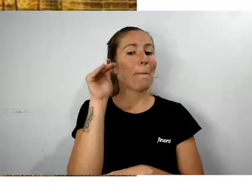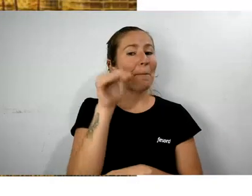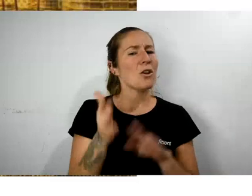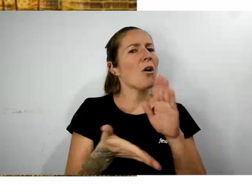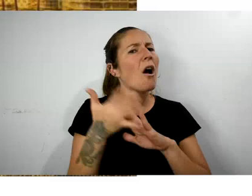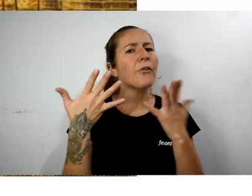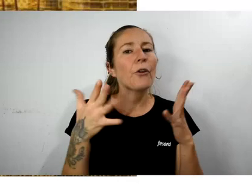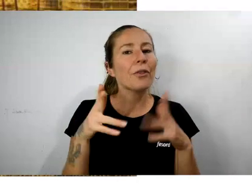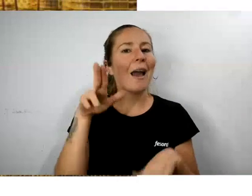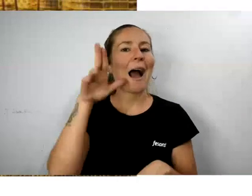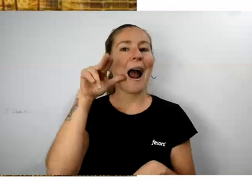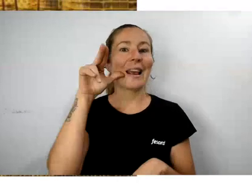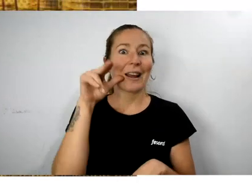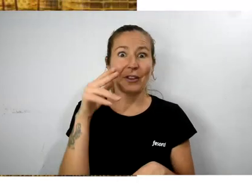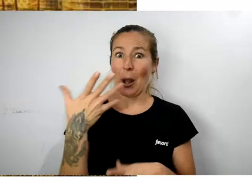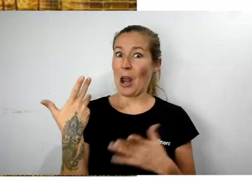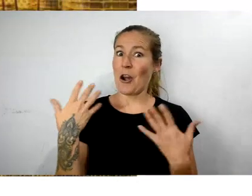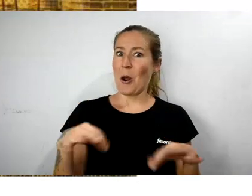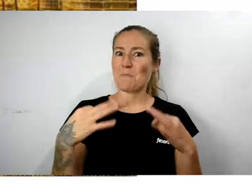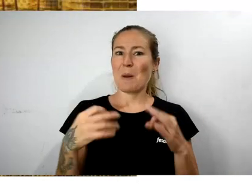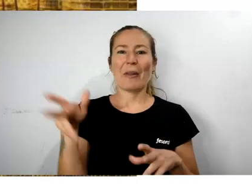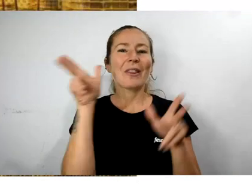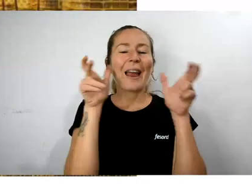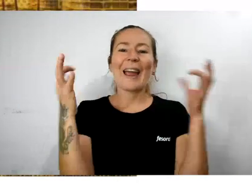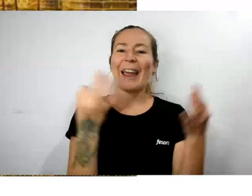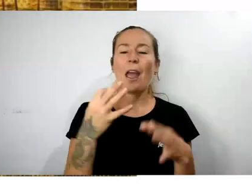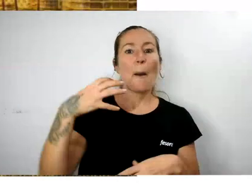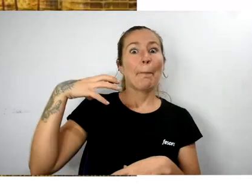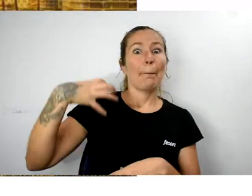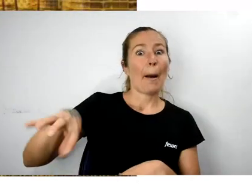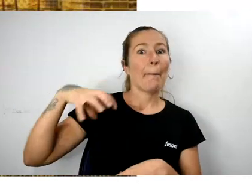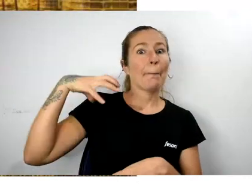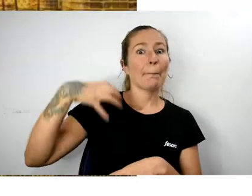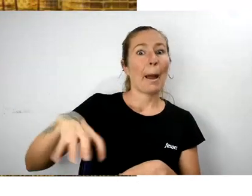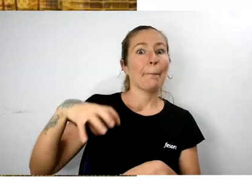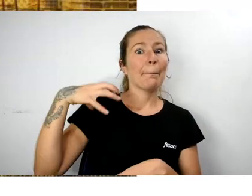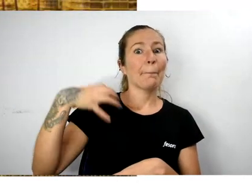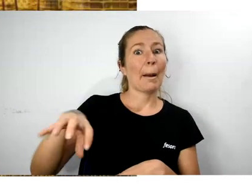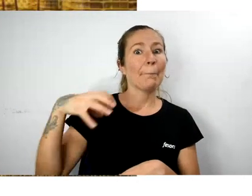Varios toques de campana y un pitido del jefe de la estación indicaban su salida.